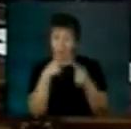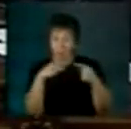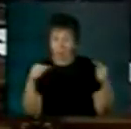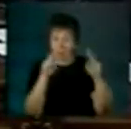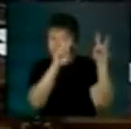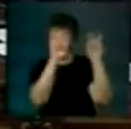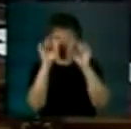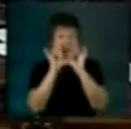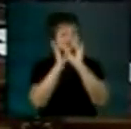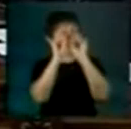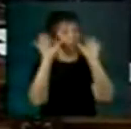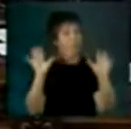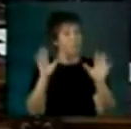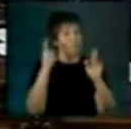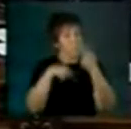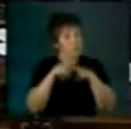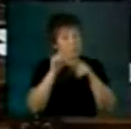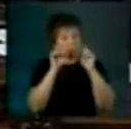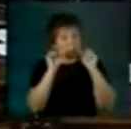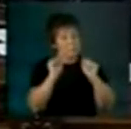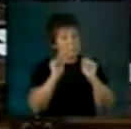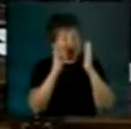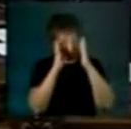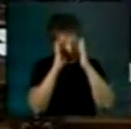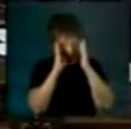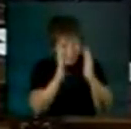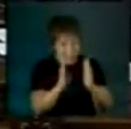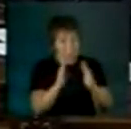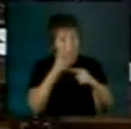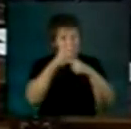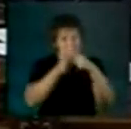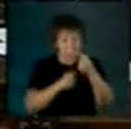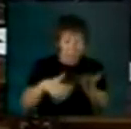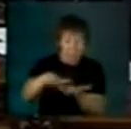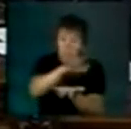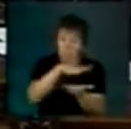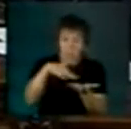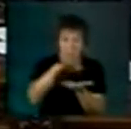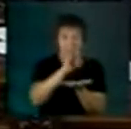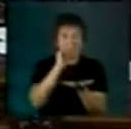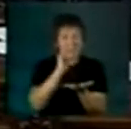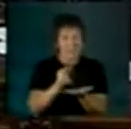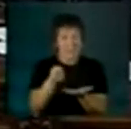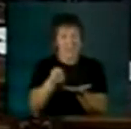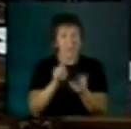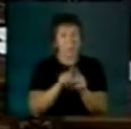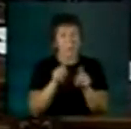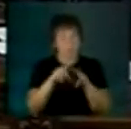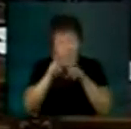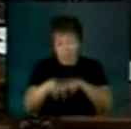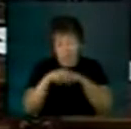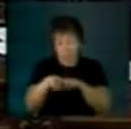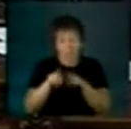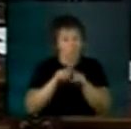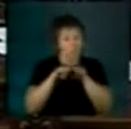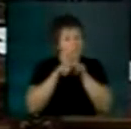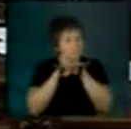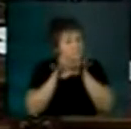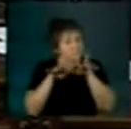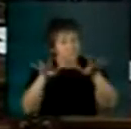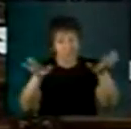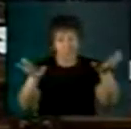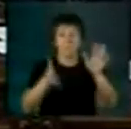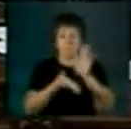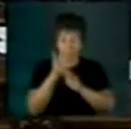Pero la tensión entre el cuidado del medio ambiente y la expansión productiva va a ir